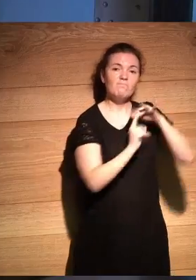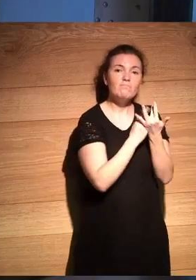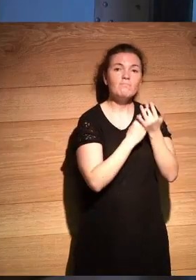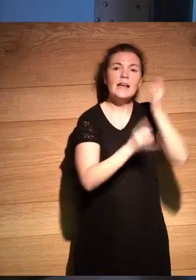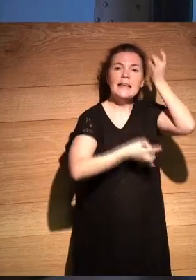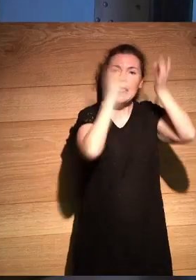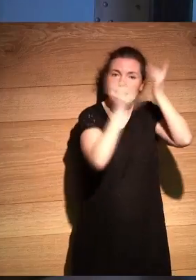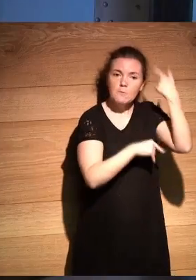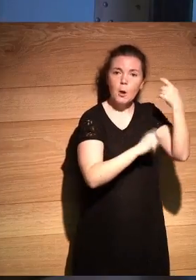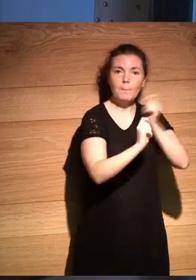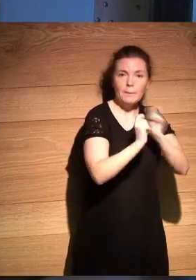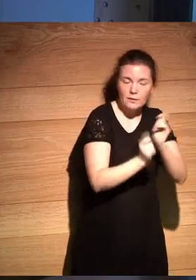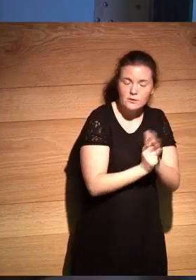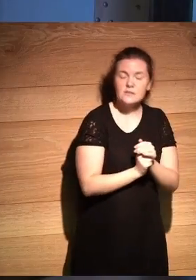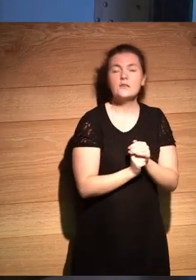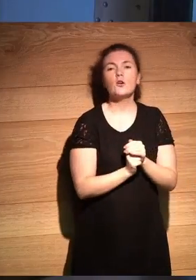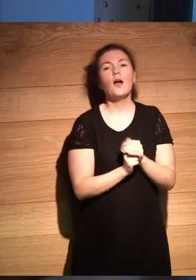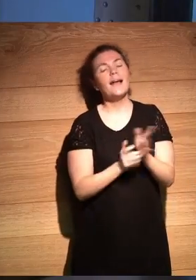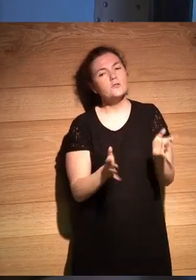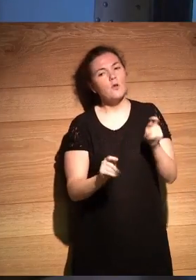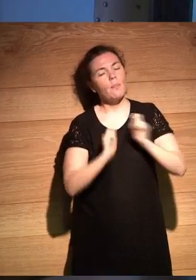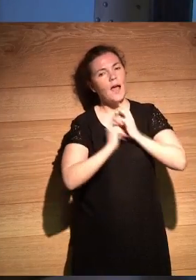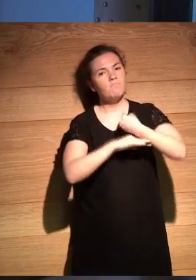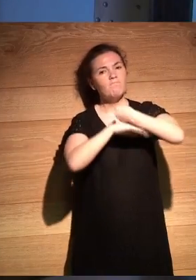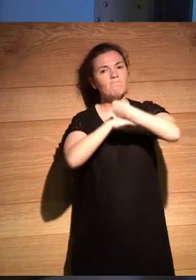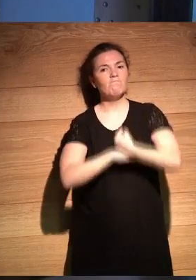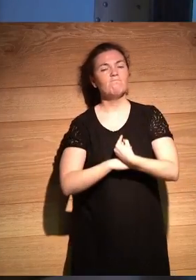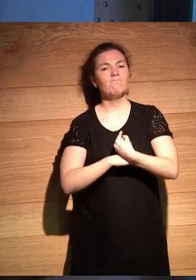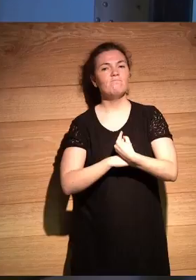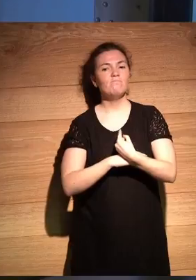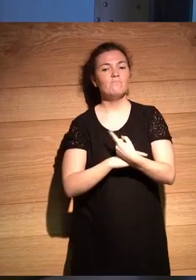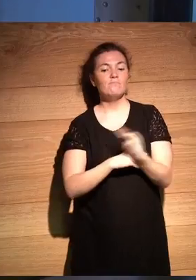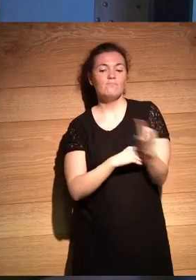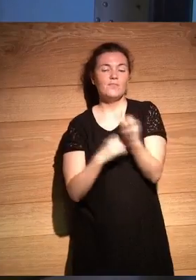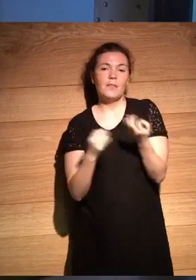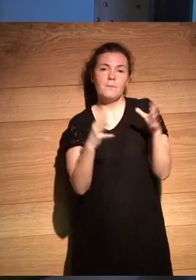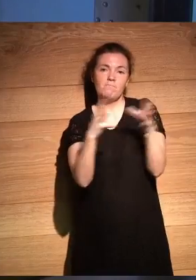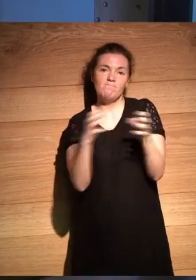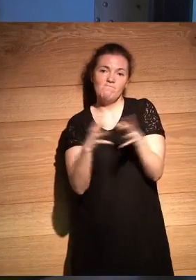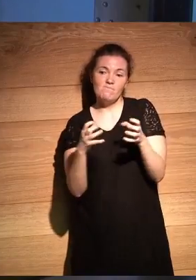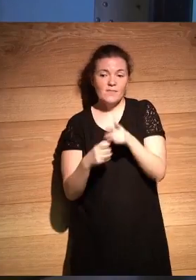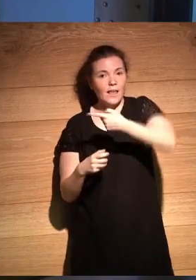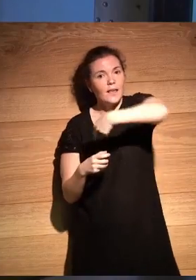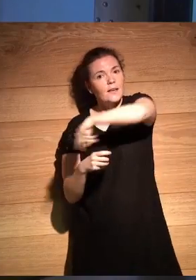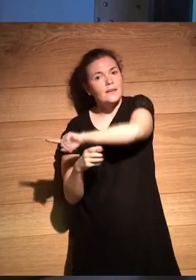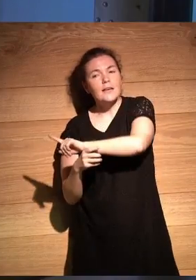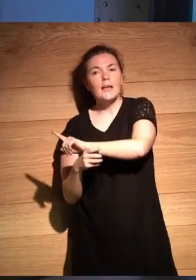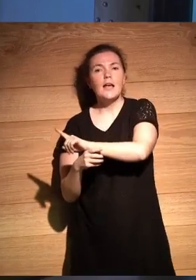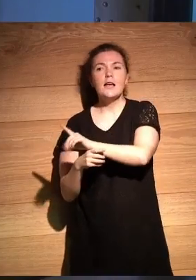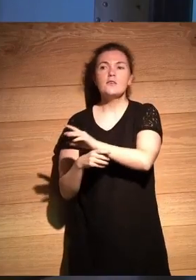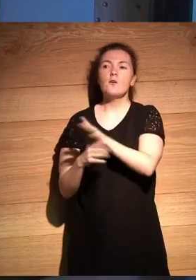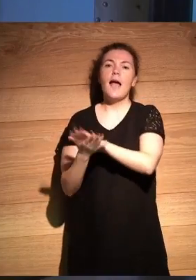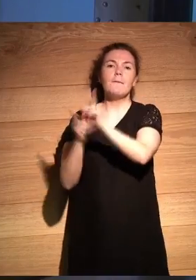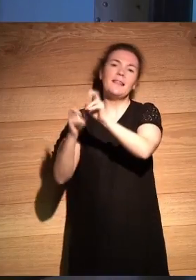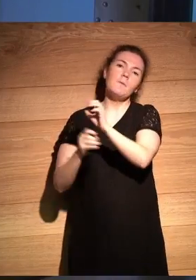periodístico y que eso pues nos obligaba a tener que entendernos ellos son más digamos de ceros y